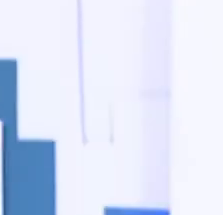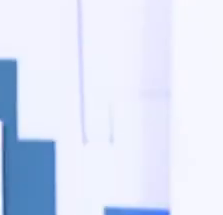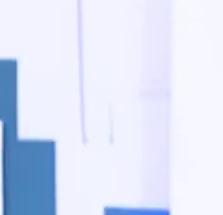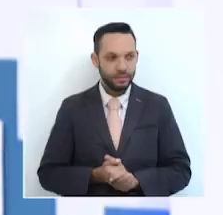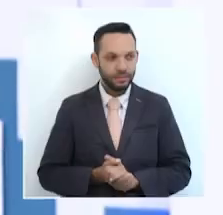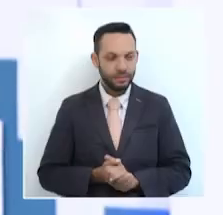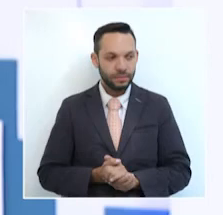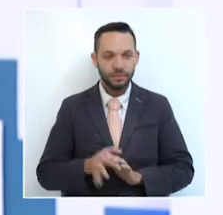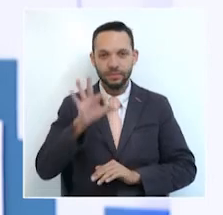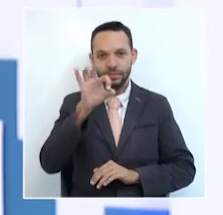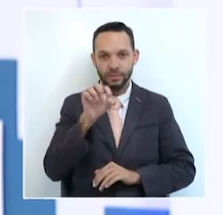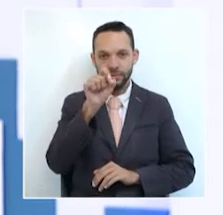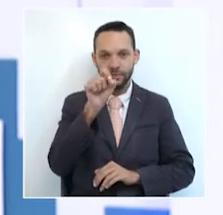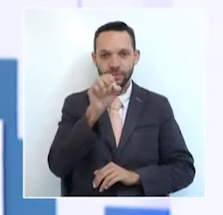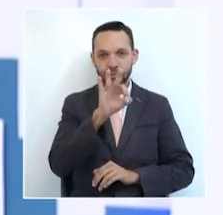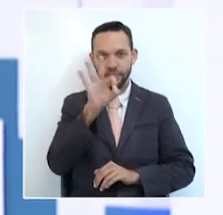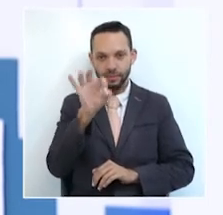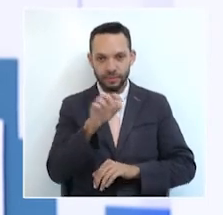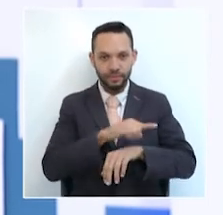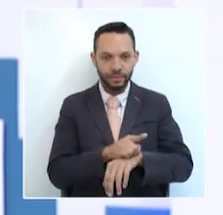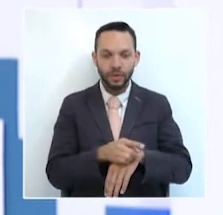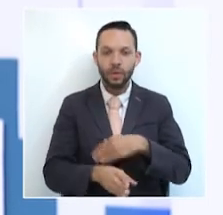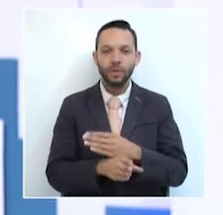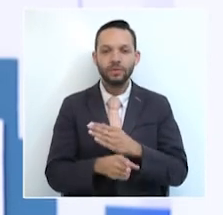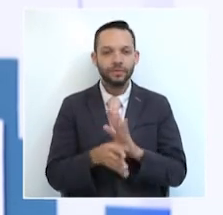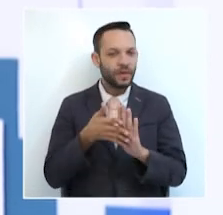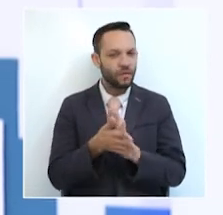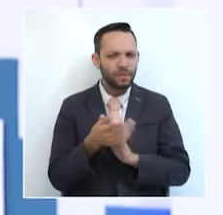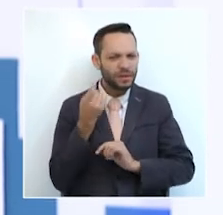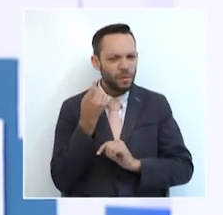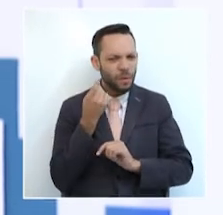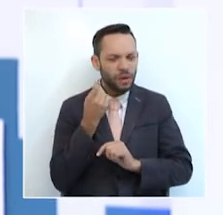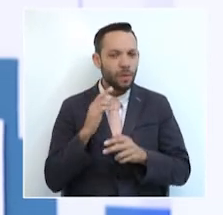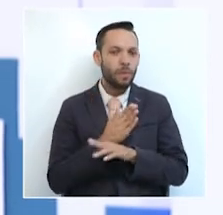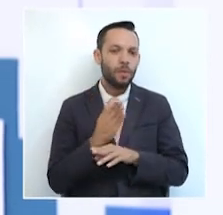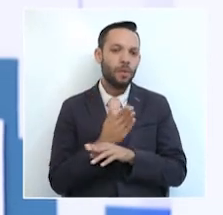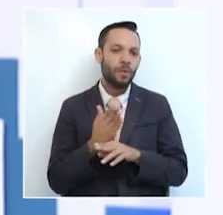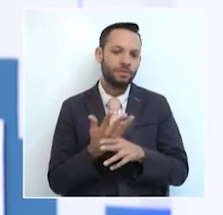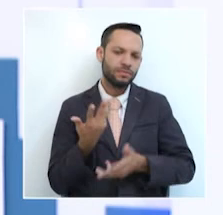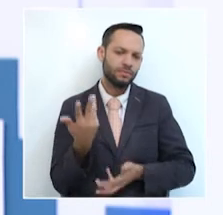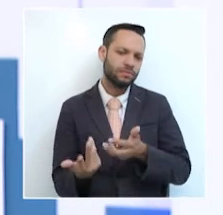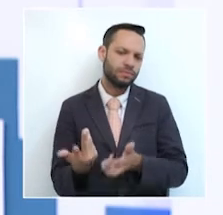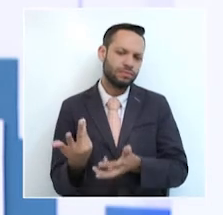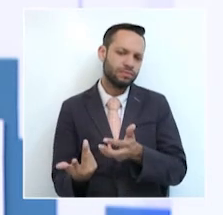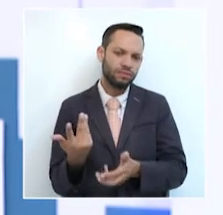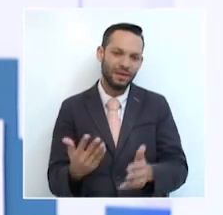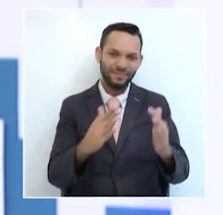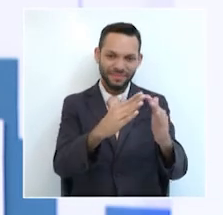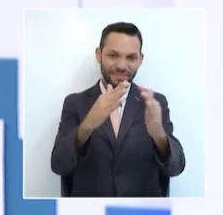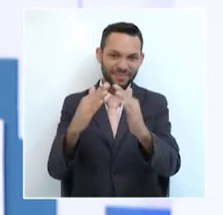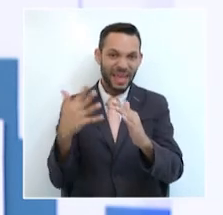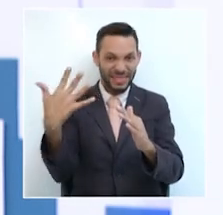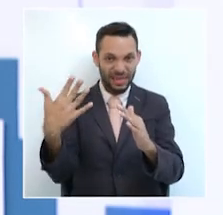Son las 8 de la noche, 38 minutos y retomamos con la noticia de último minuto que se origina en la ciudad de Armenia, la conflagración en el